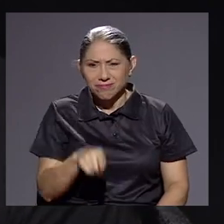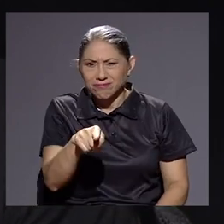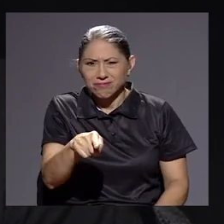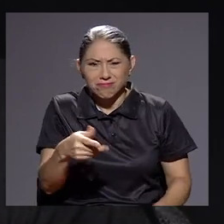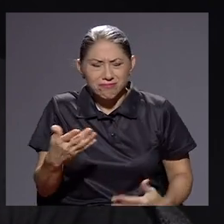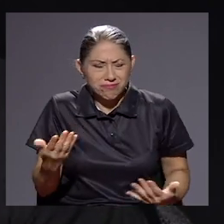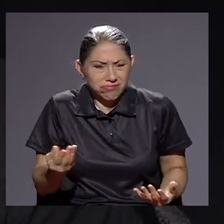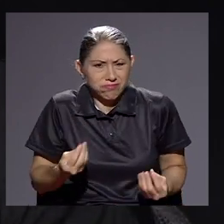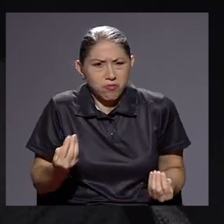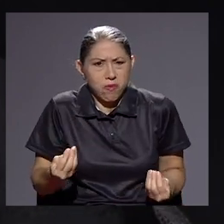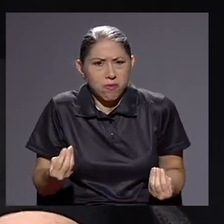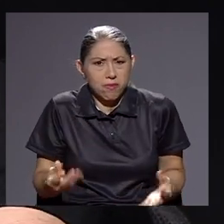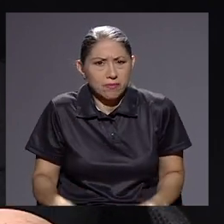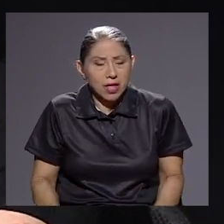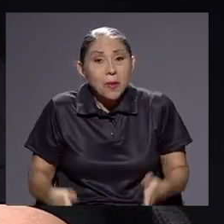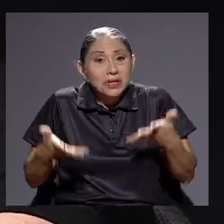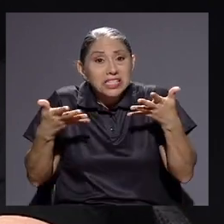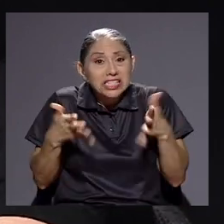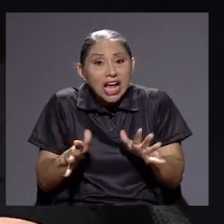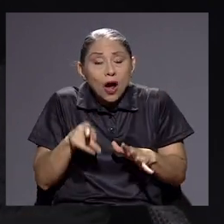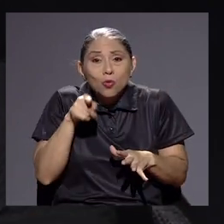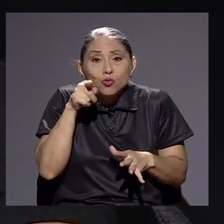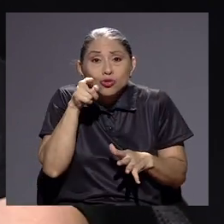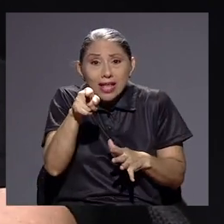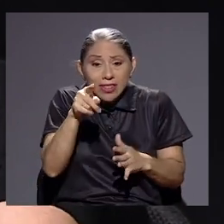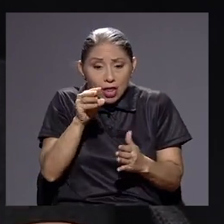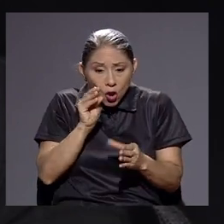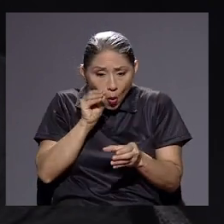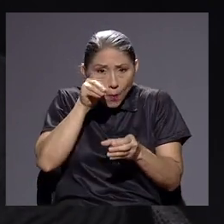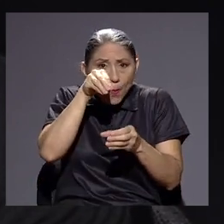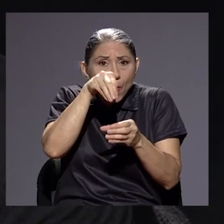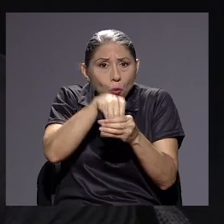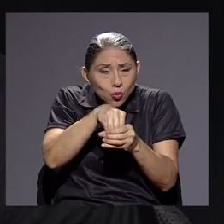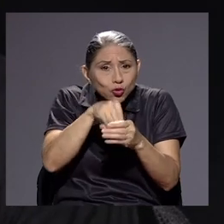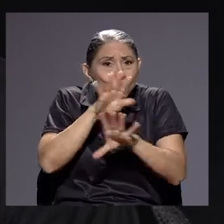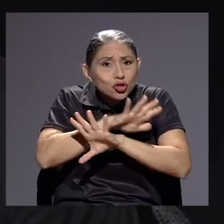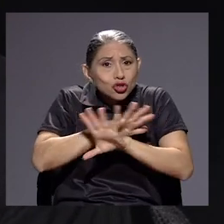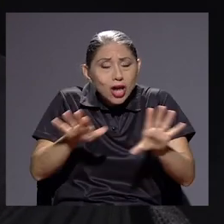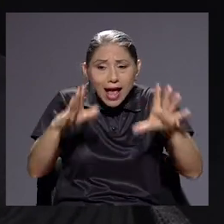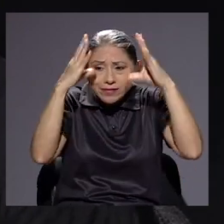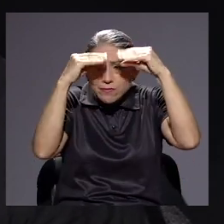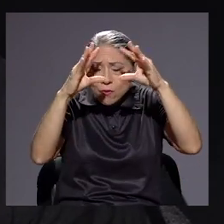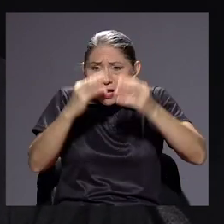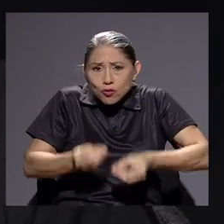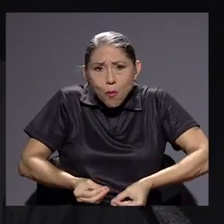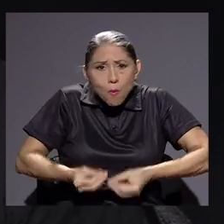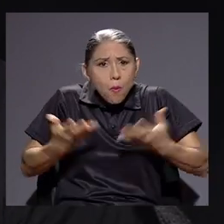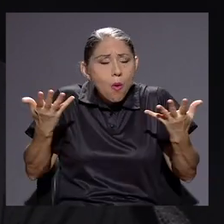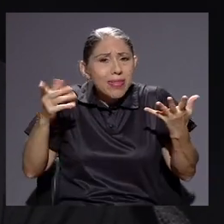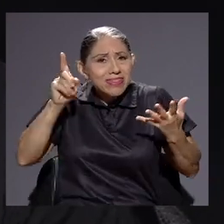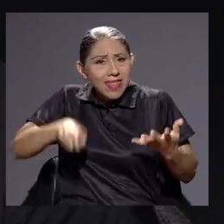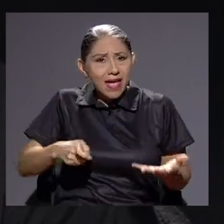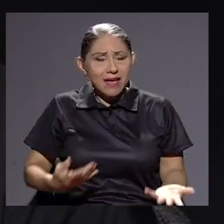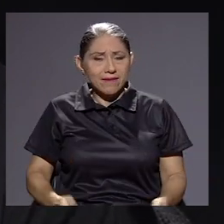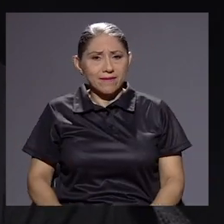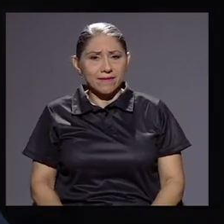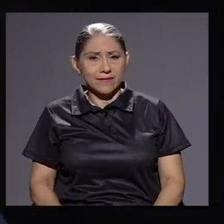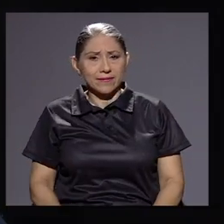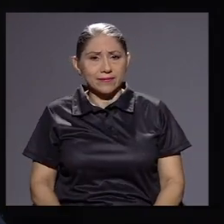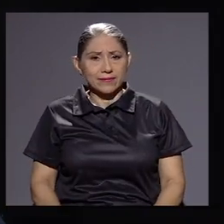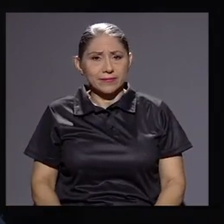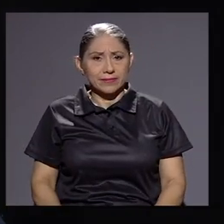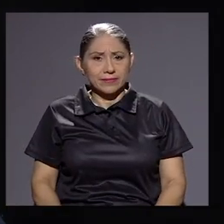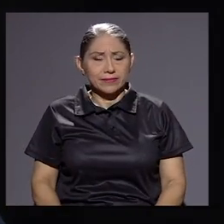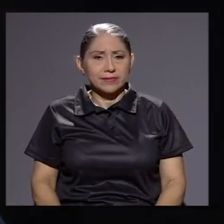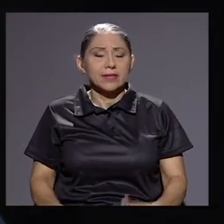tiene sentido, porque si ya usted lo puso, o sea, si ya eso es parte del Estado, entonces debería ser de información pública.